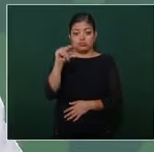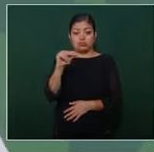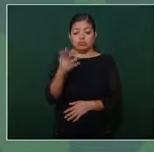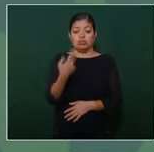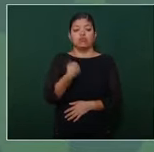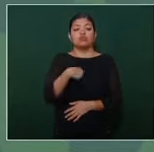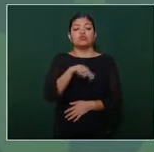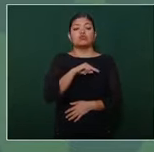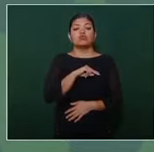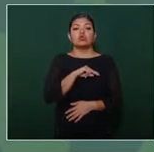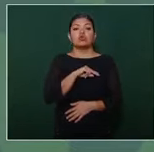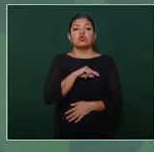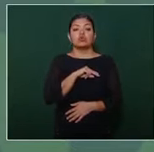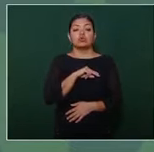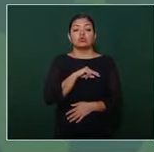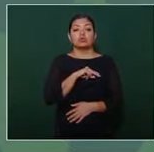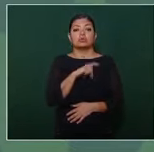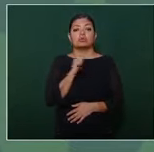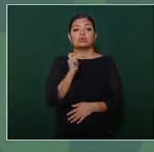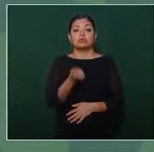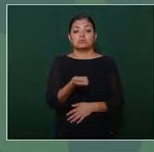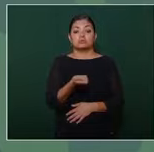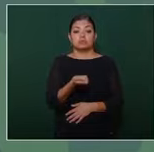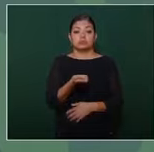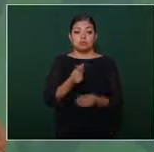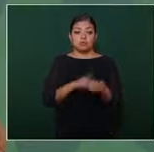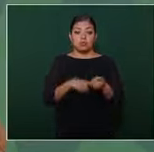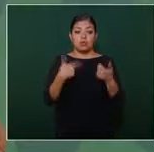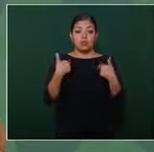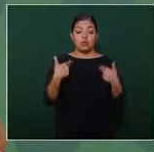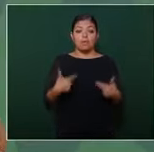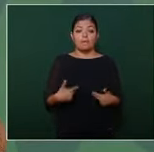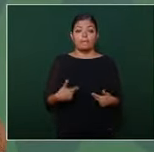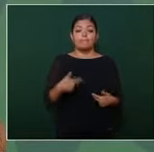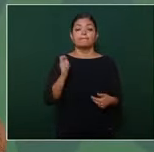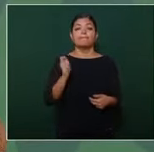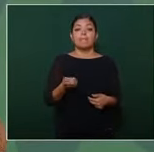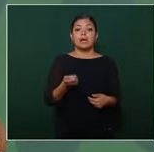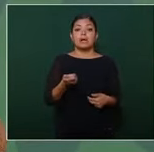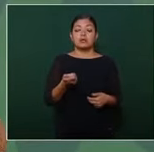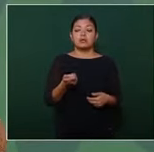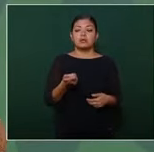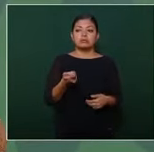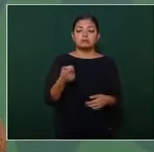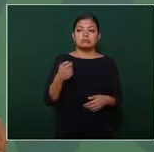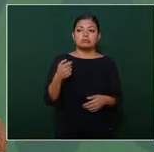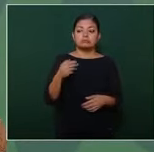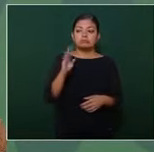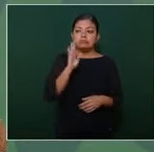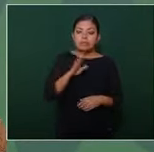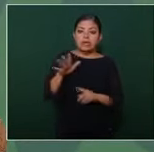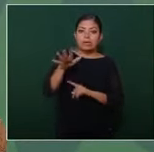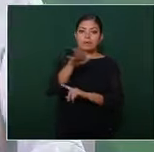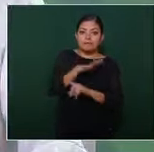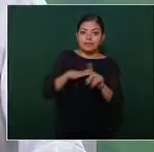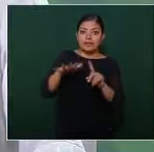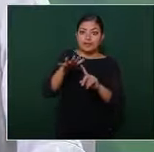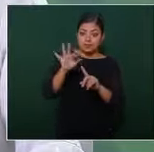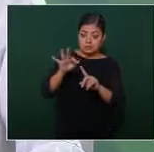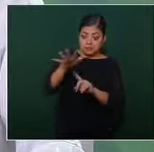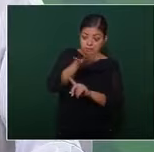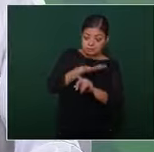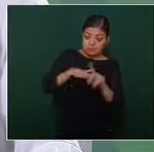nosotros sostenemos que el ser humano es producto de su circunstancia y si cambia la